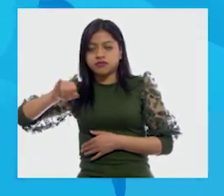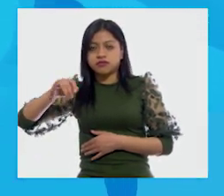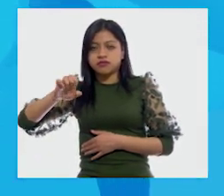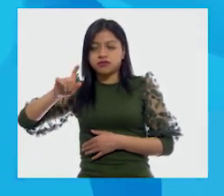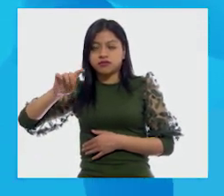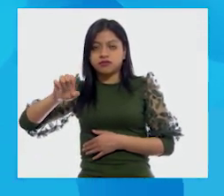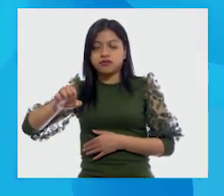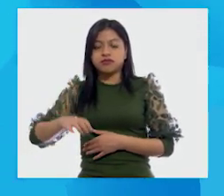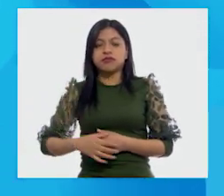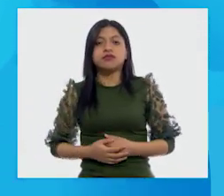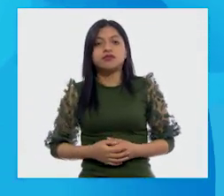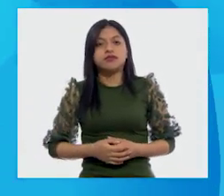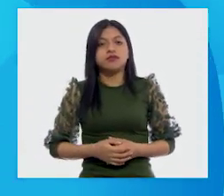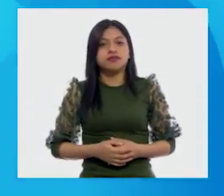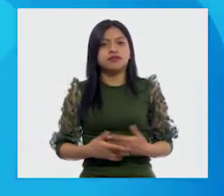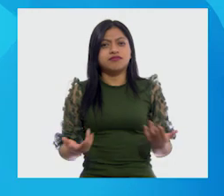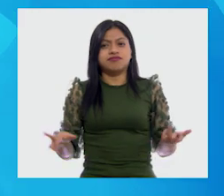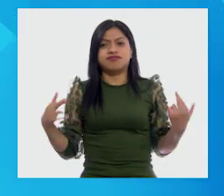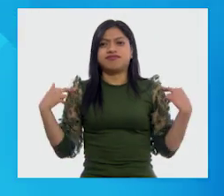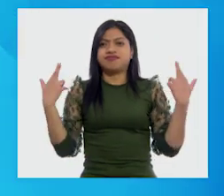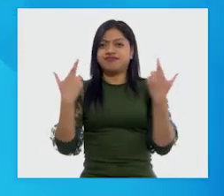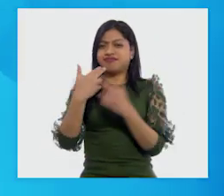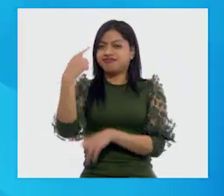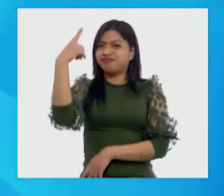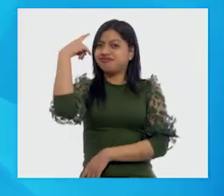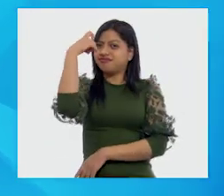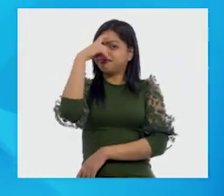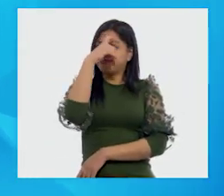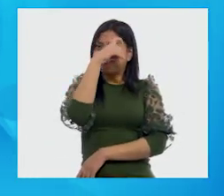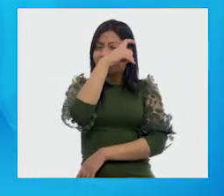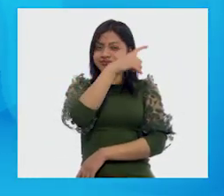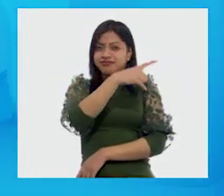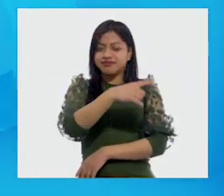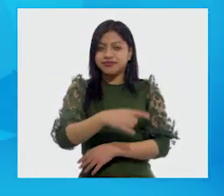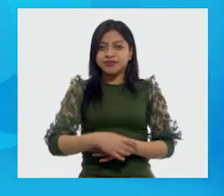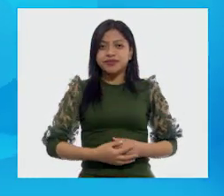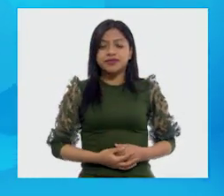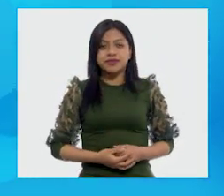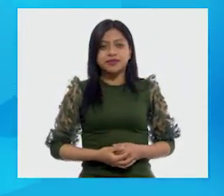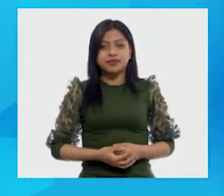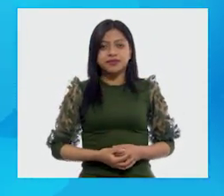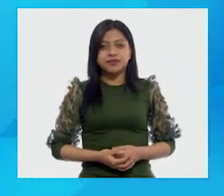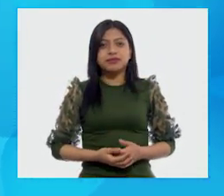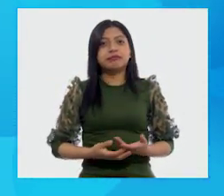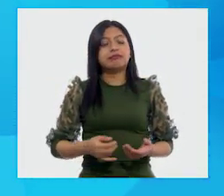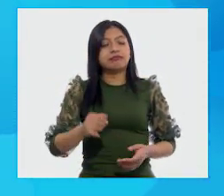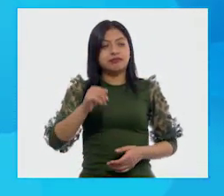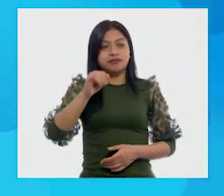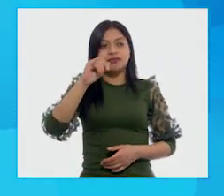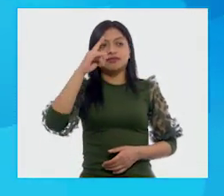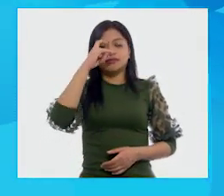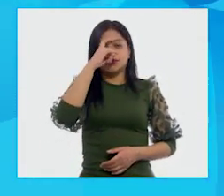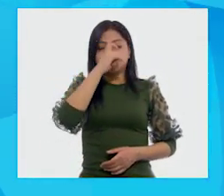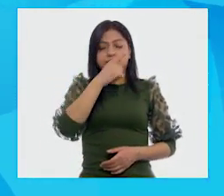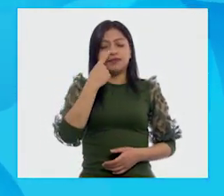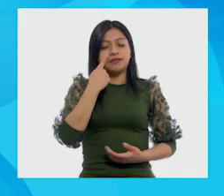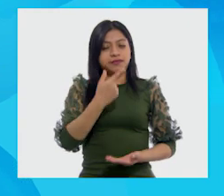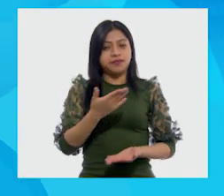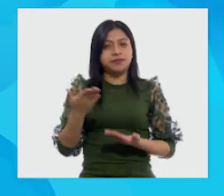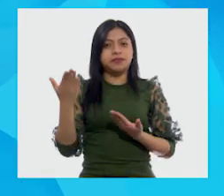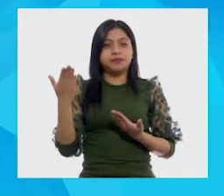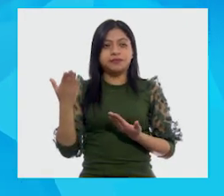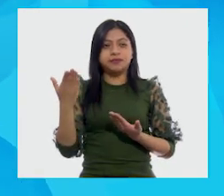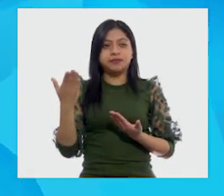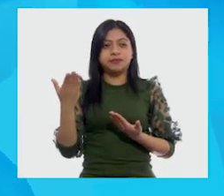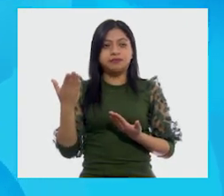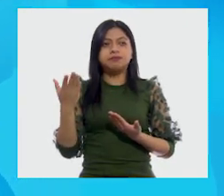Ah, maestra, qué complicado. Así es, es un poco complicado, pero quiero que observes